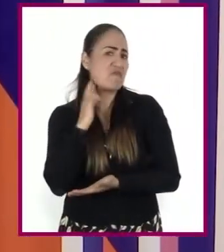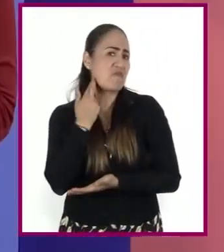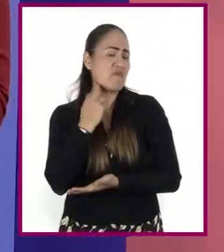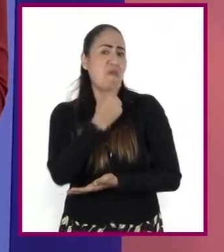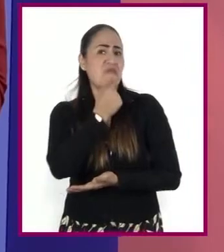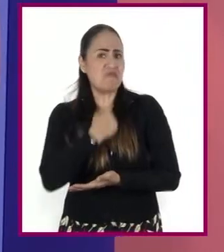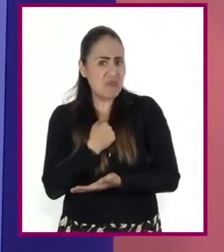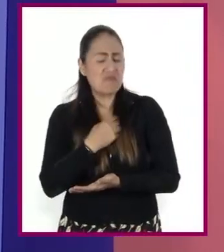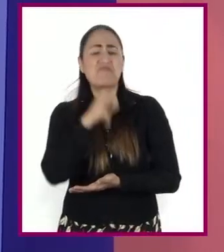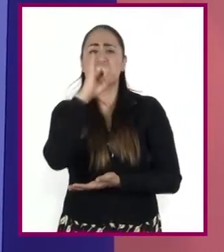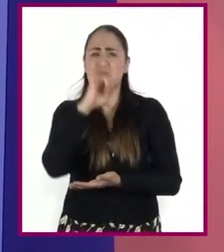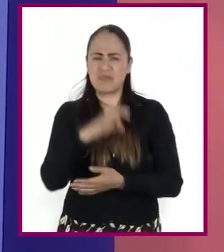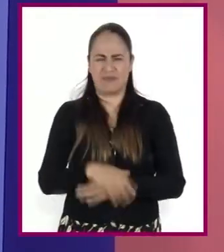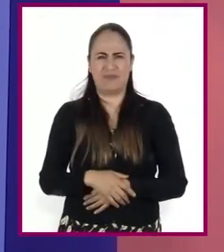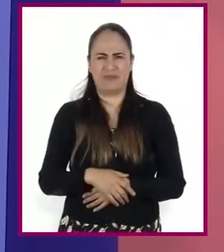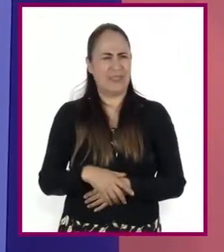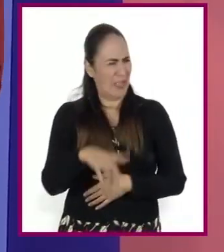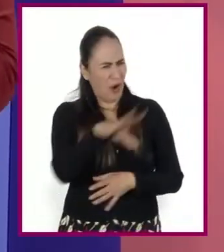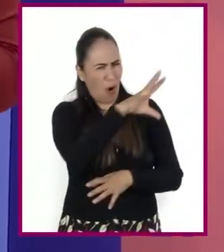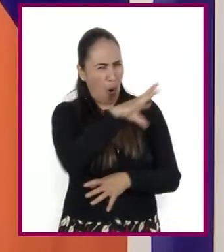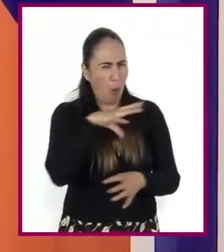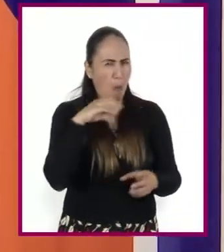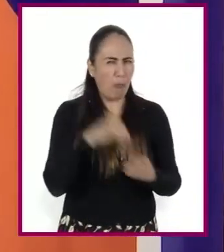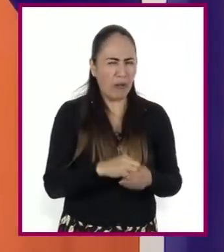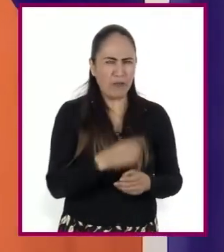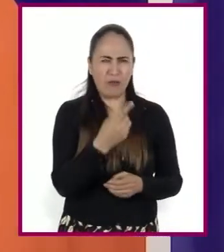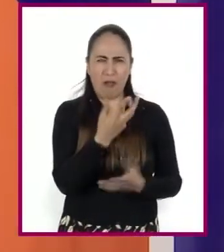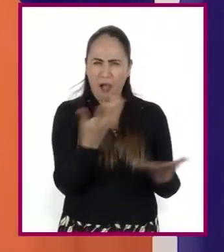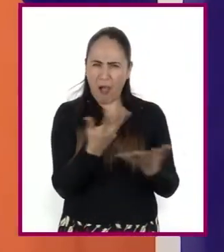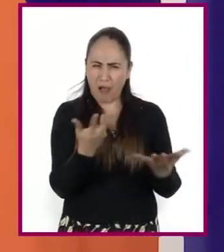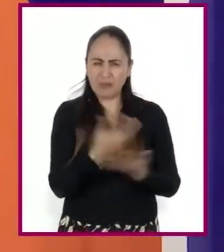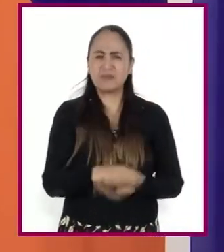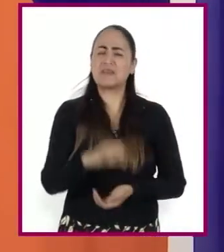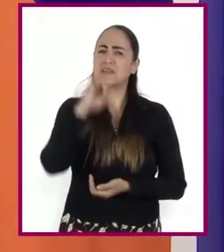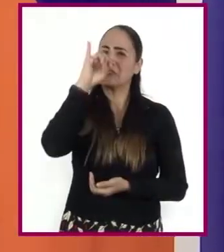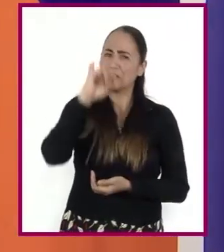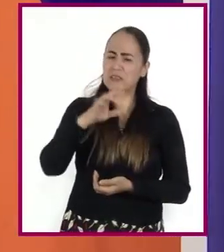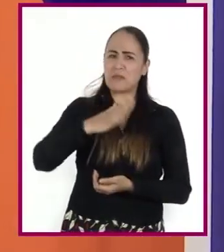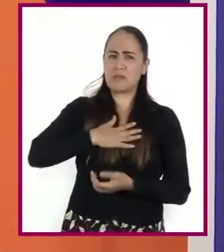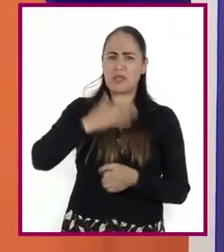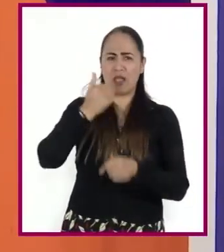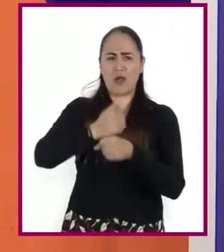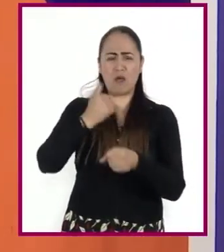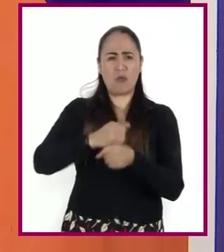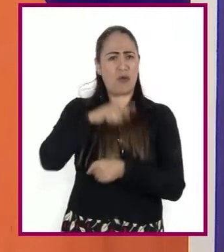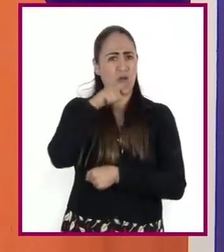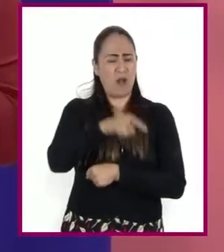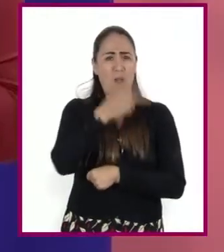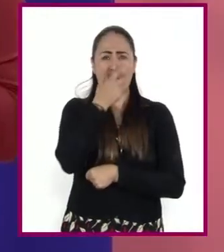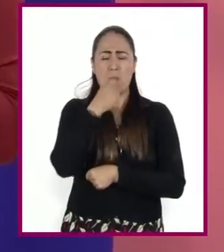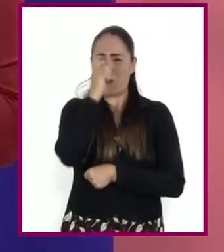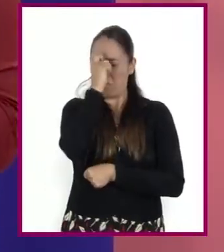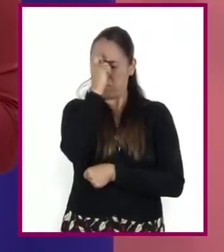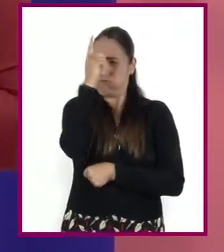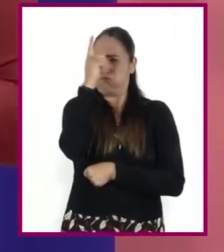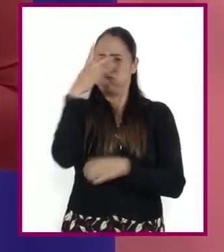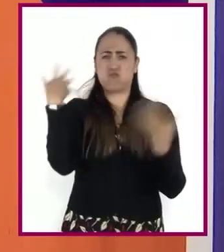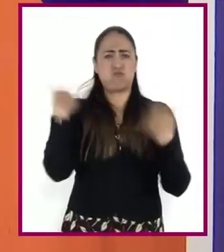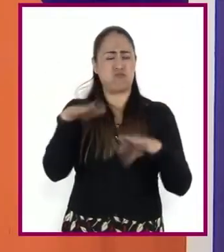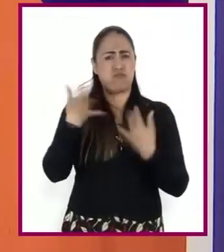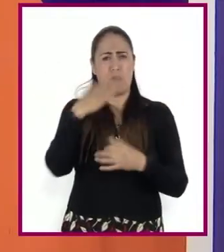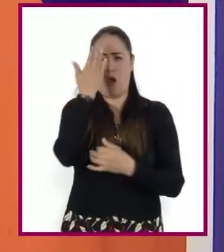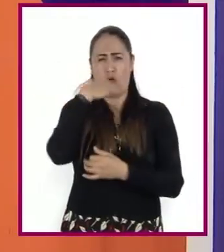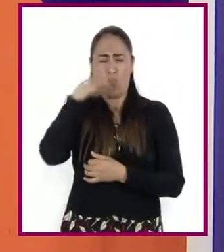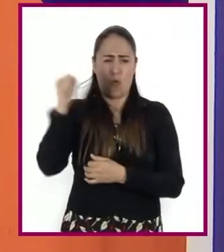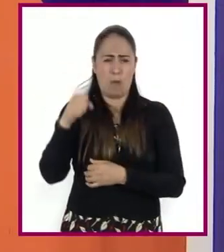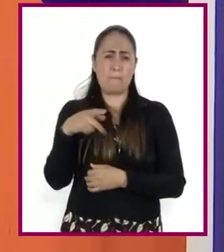¿Todo eso hace ese robot? Sí, sí, sí. Mi abuelo es un gran inventor. El asunto